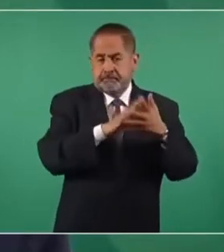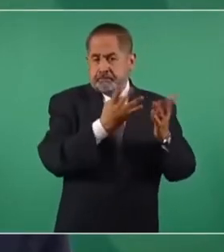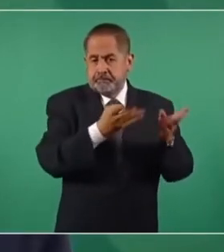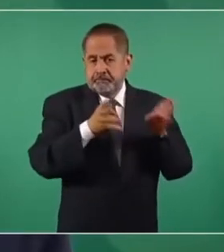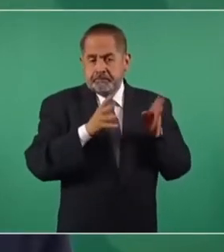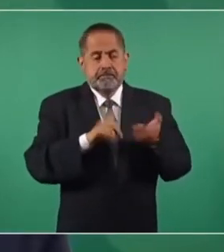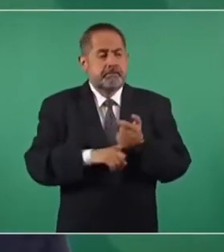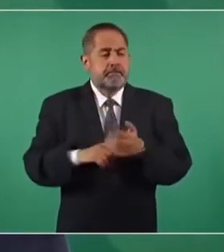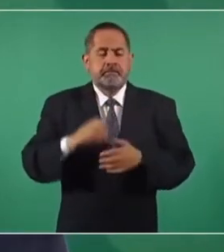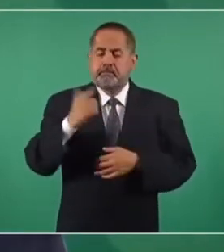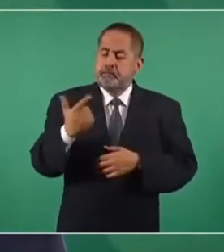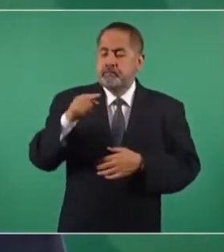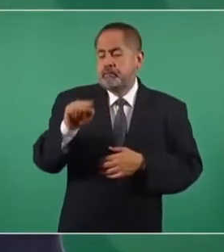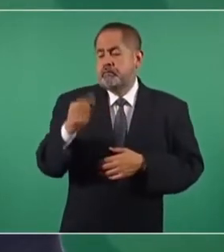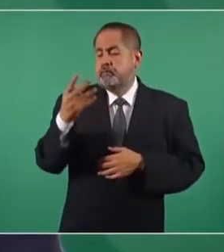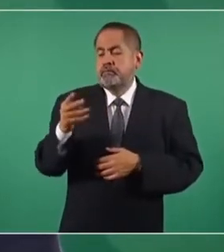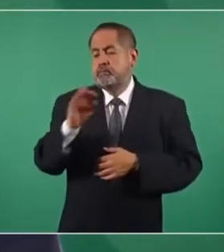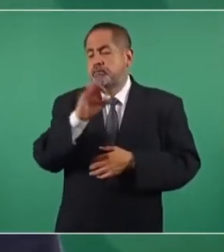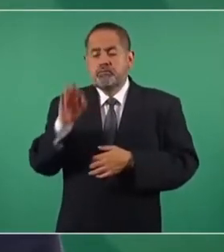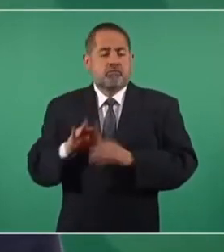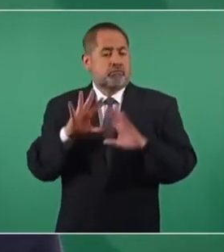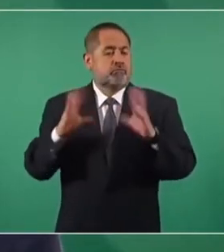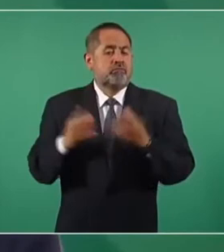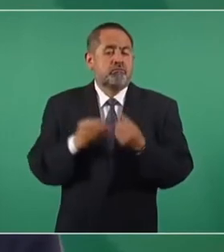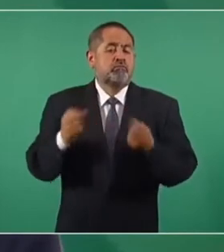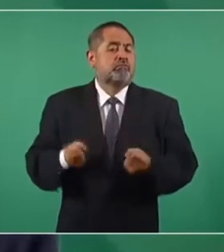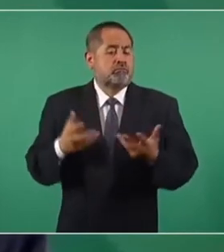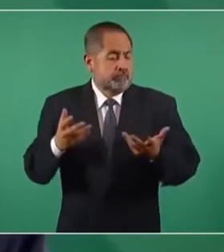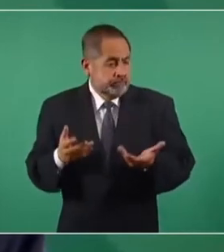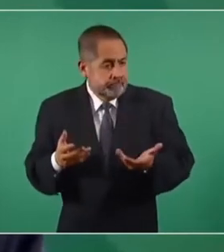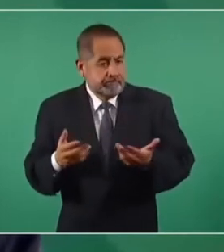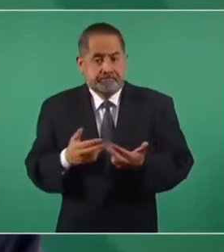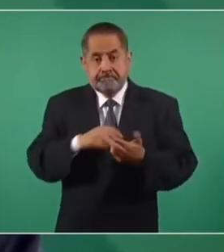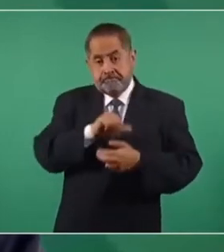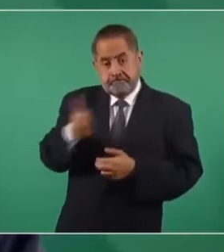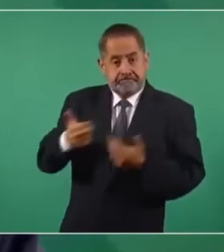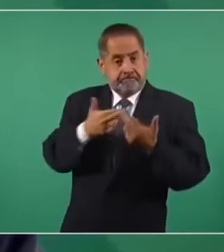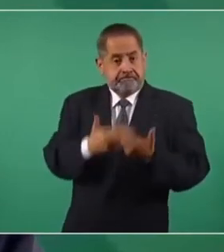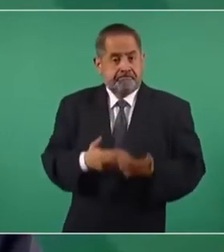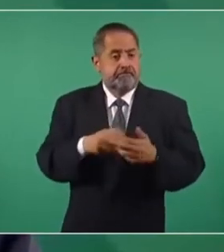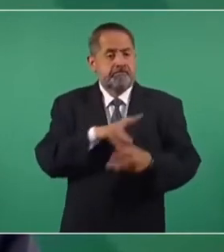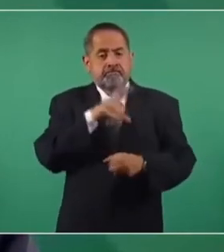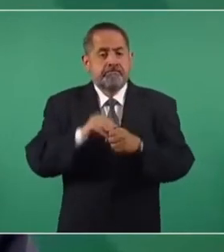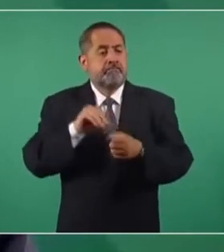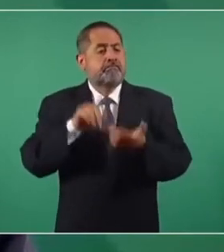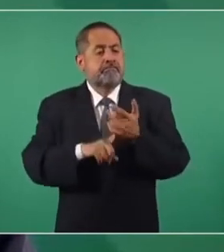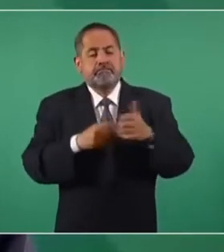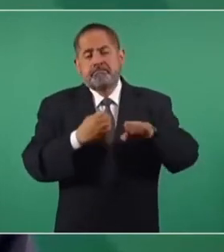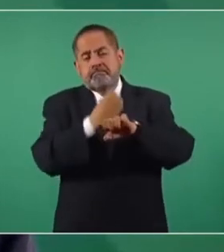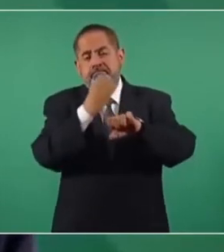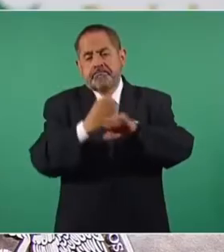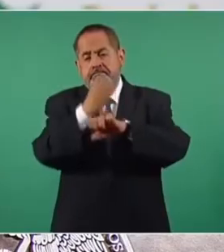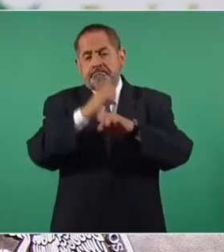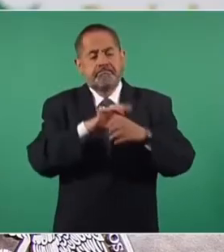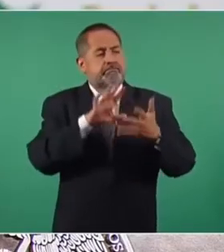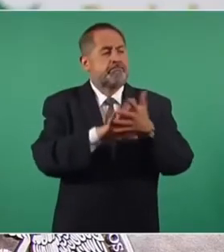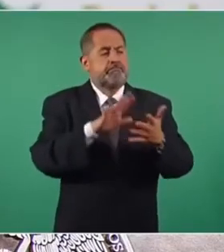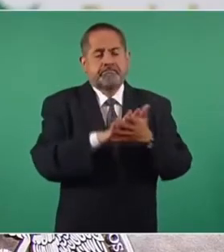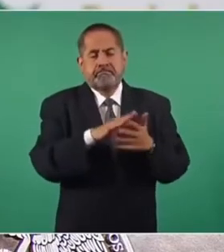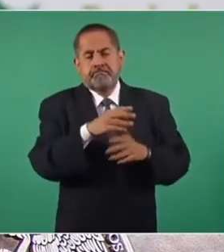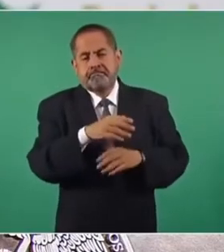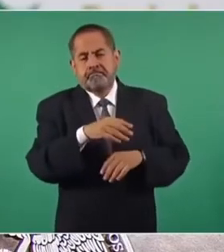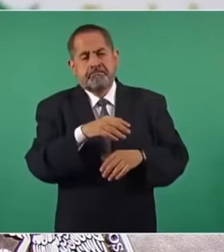del 7.4 por ciento del total, en tanto que el resto se ubica en penales locales y está sujeto